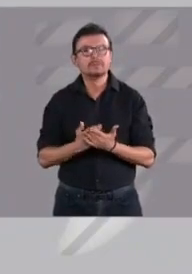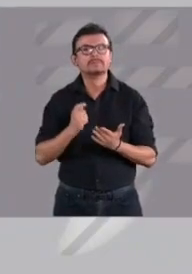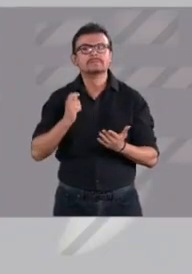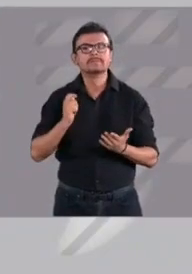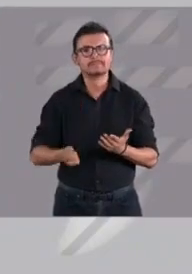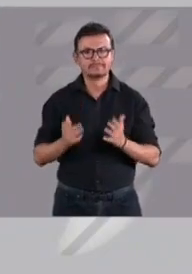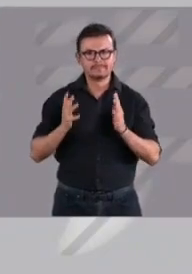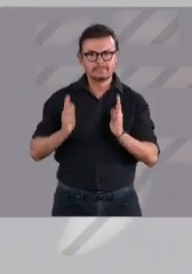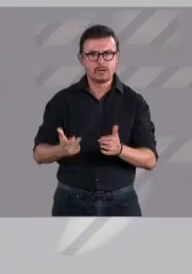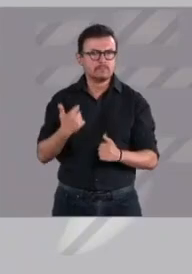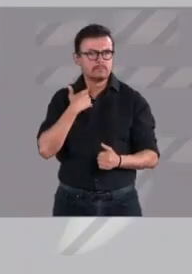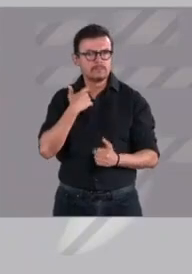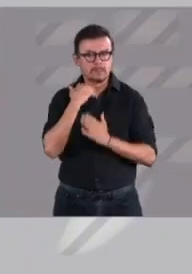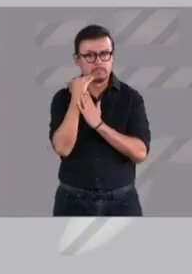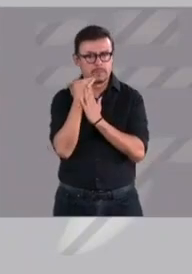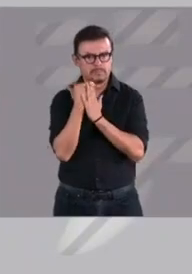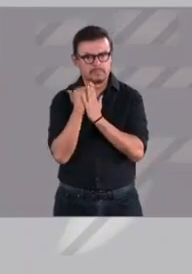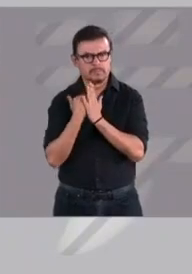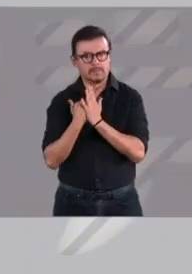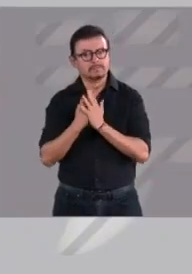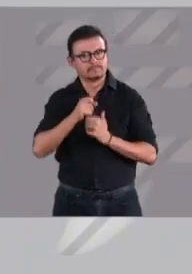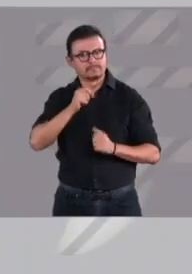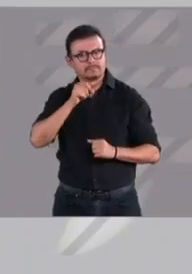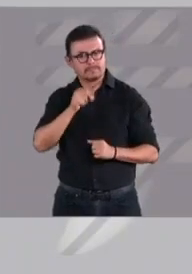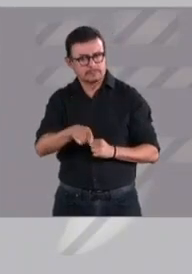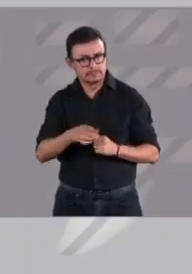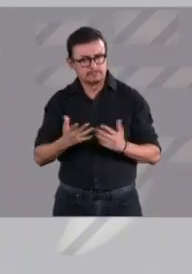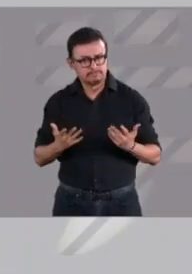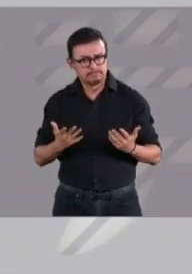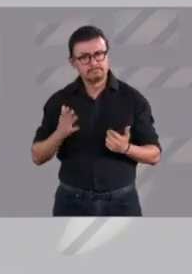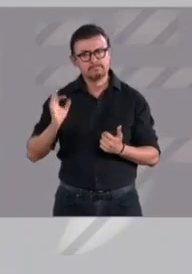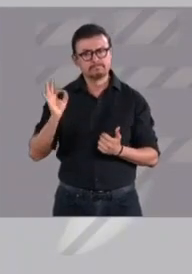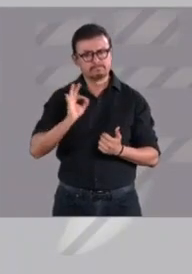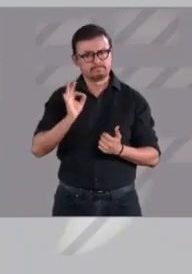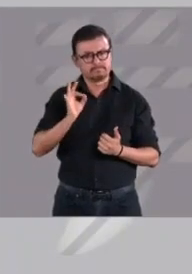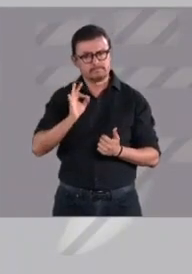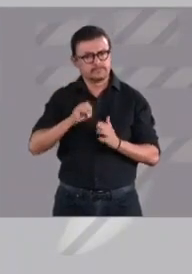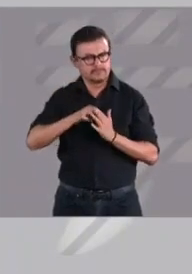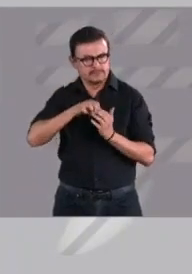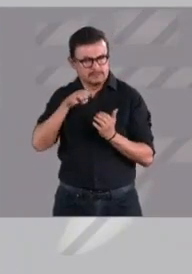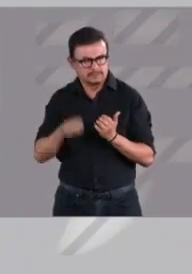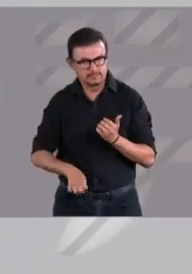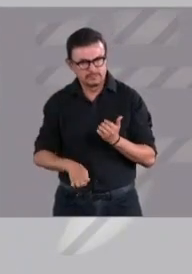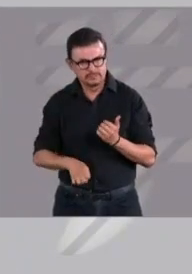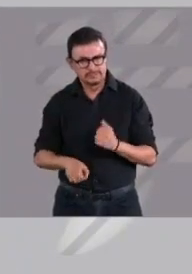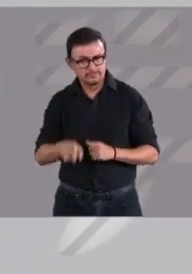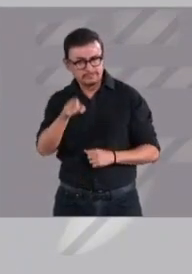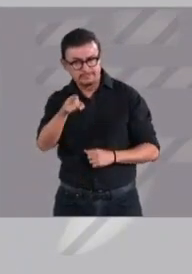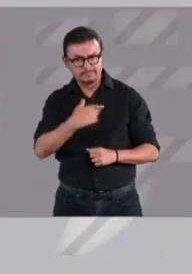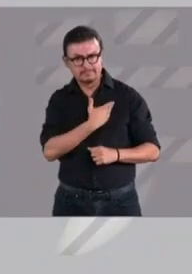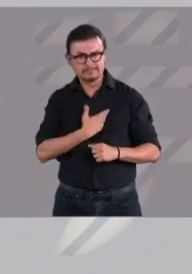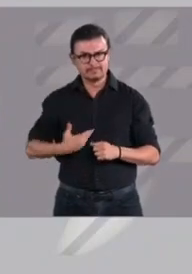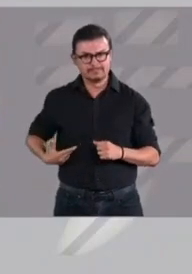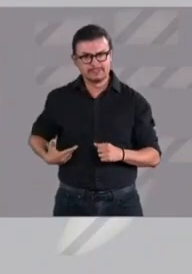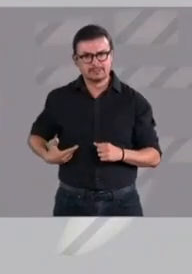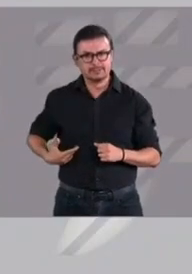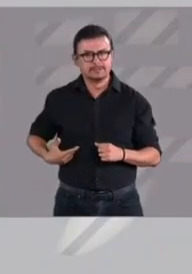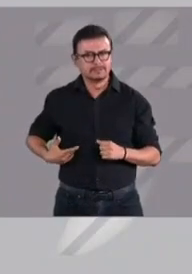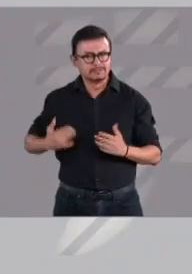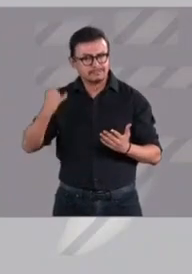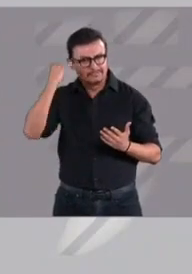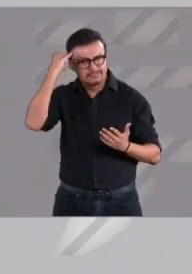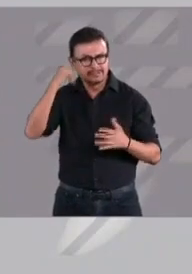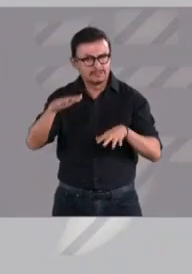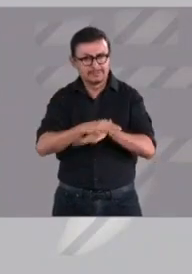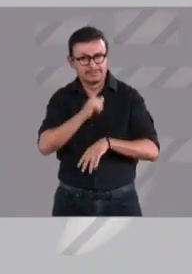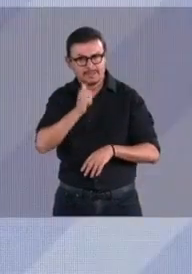además se muestra lo que hubiera ocurrido si no hubiera llegado un cambio de política. Además, vamos a hablar de la disminución de